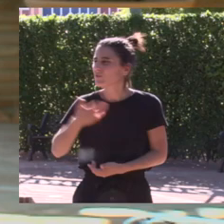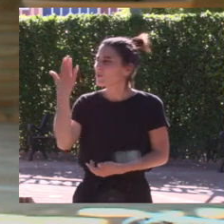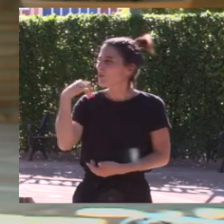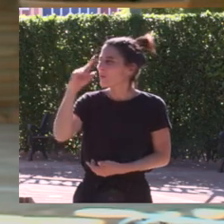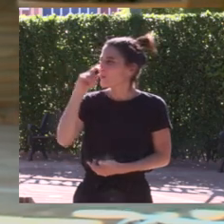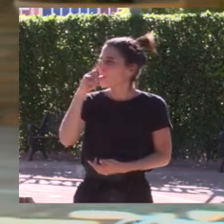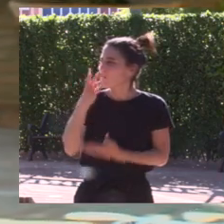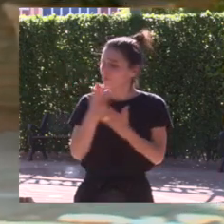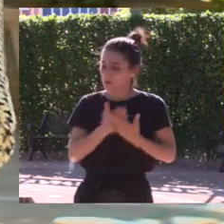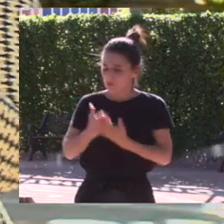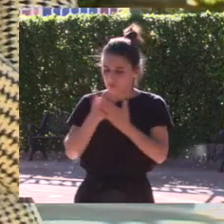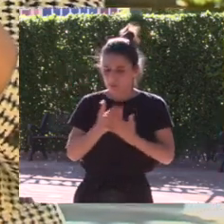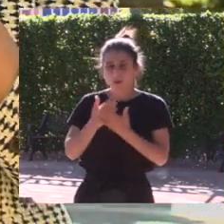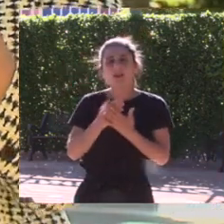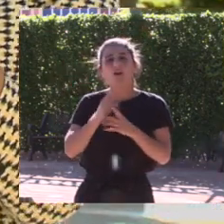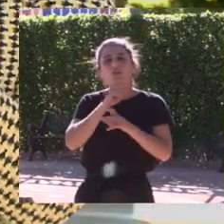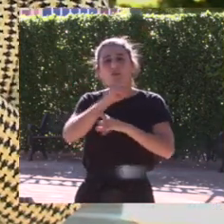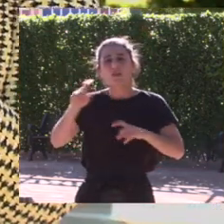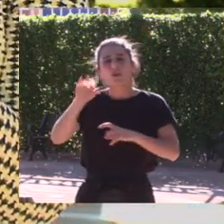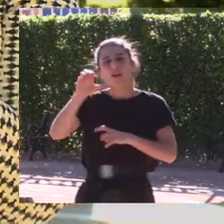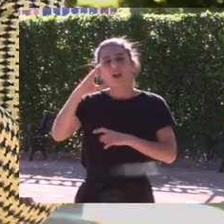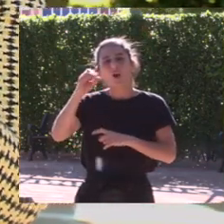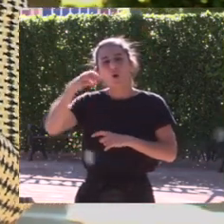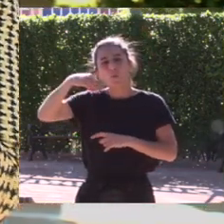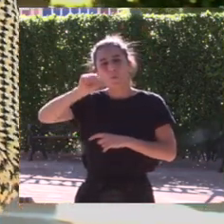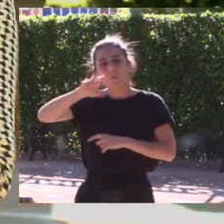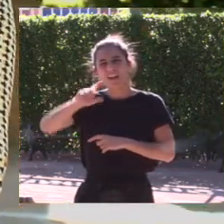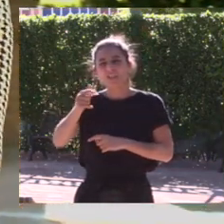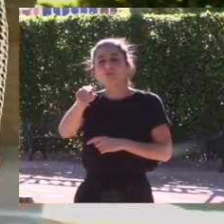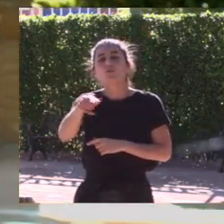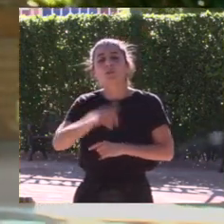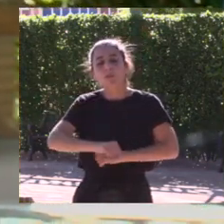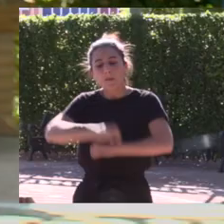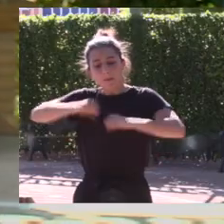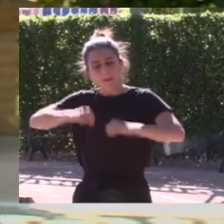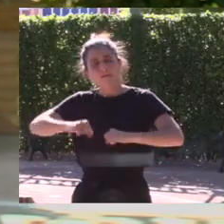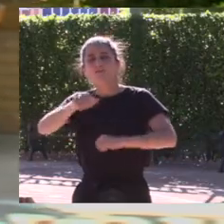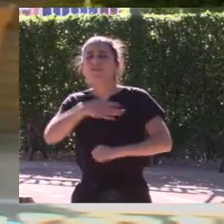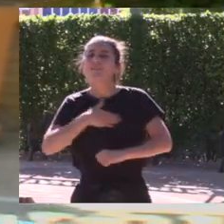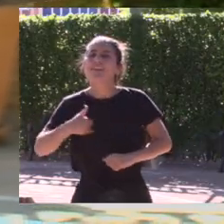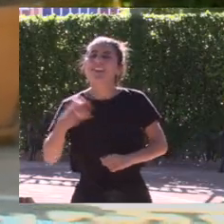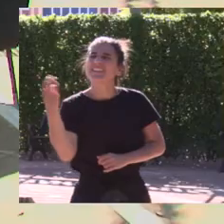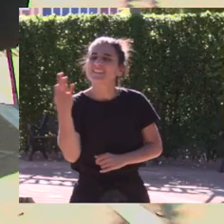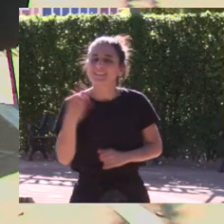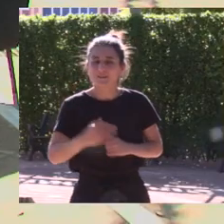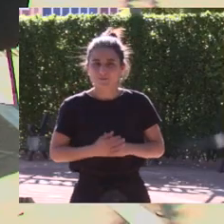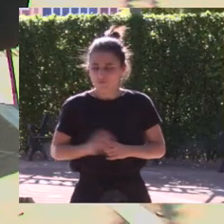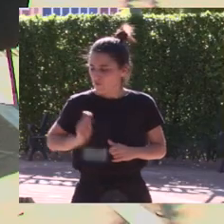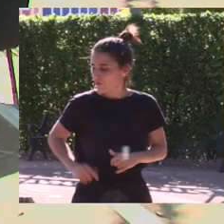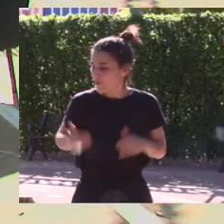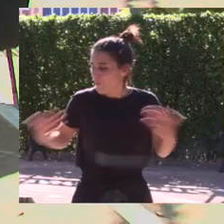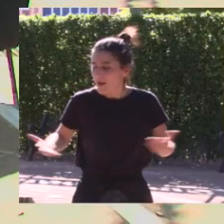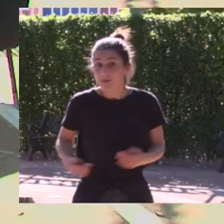participé bueno participamos en la fundación Ecomar hace unos años que se llamaba ¿qué quieres ser de mayor? pues